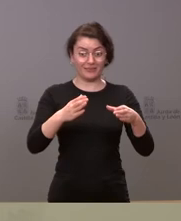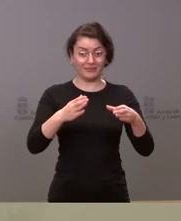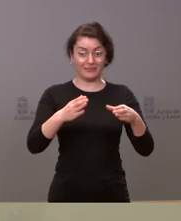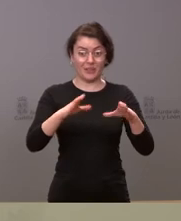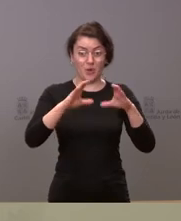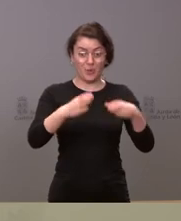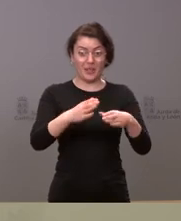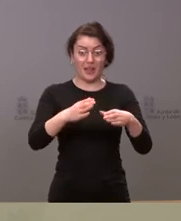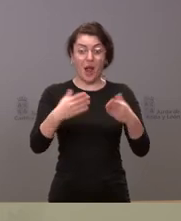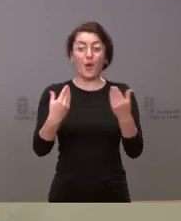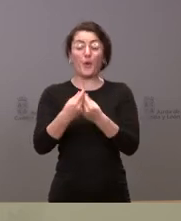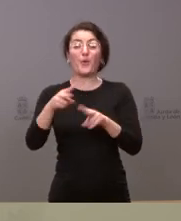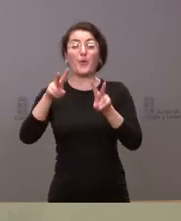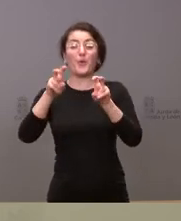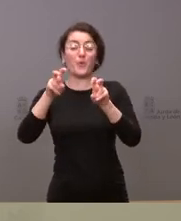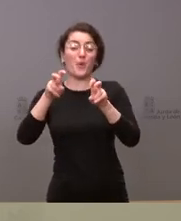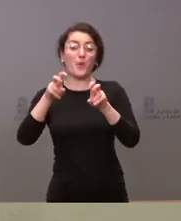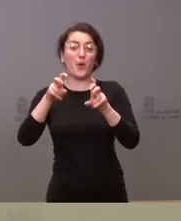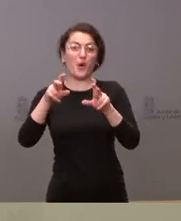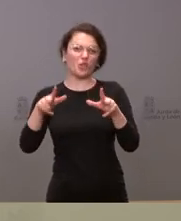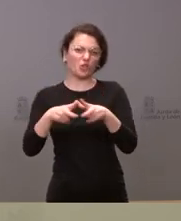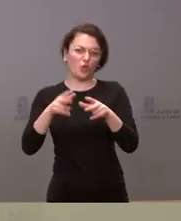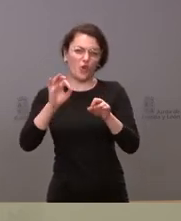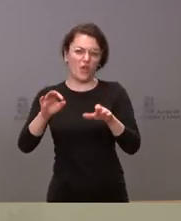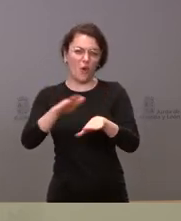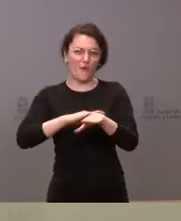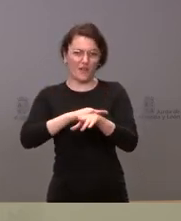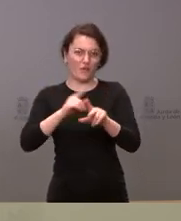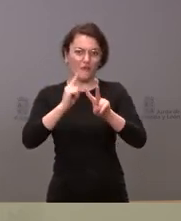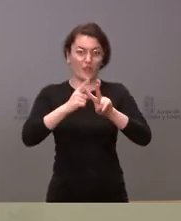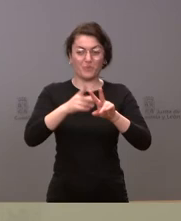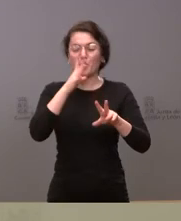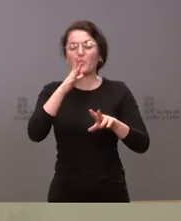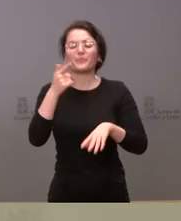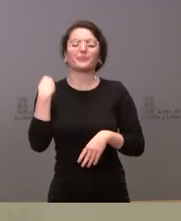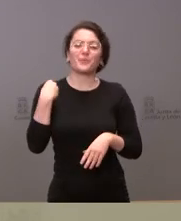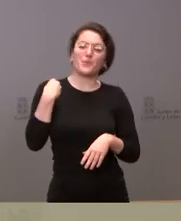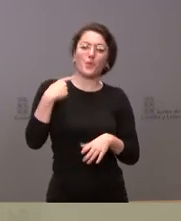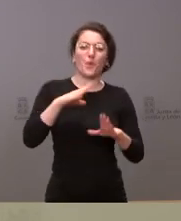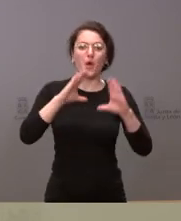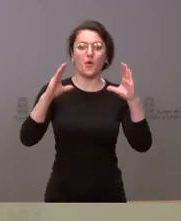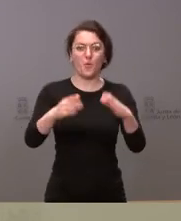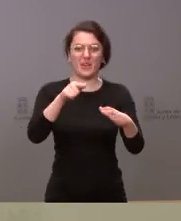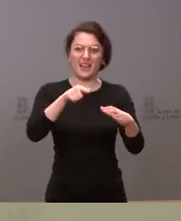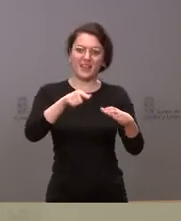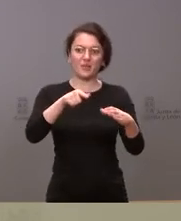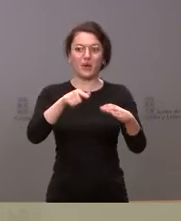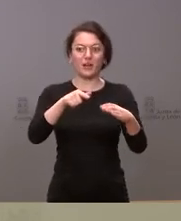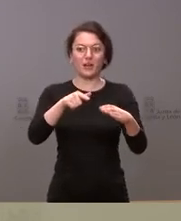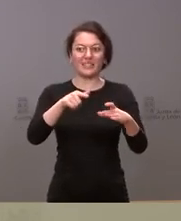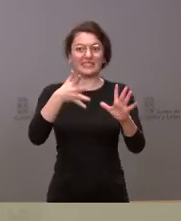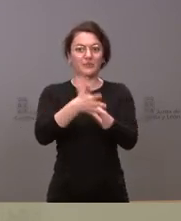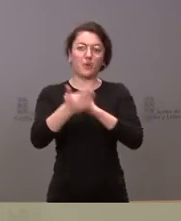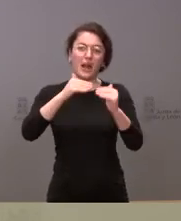comodidad tiene que ver con la estabilidad del gobierno que es lo que ha pretendido en todo momento el presidente Alfonso Fernández Mañueco